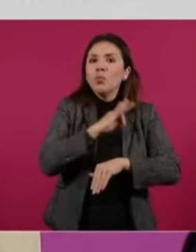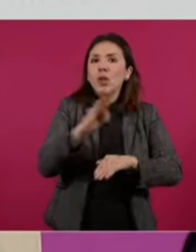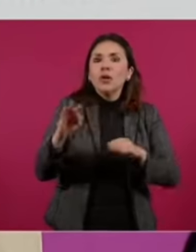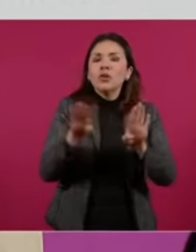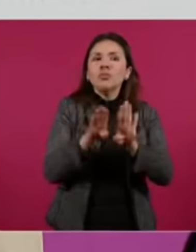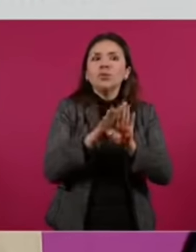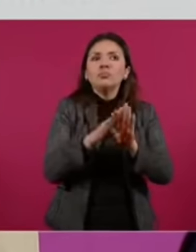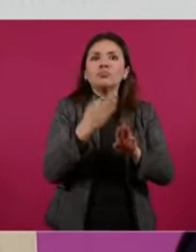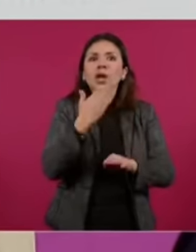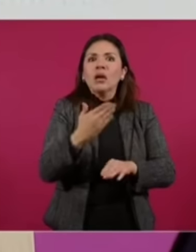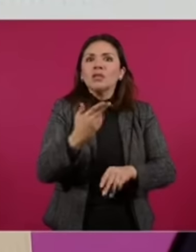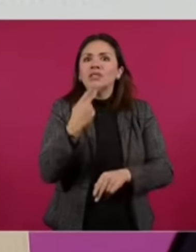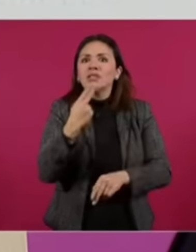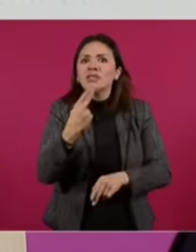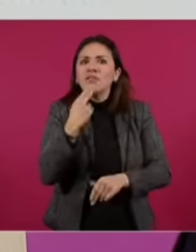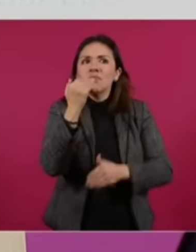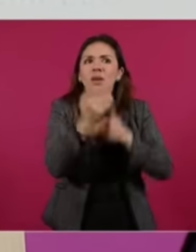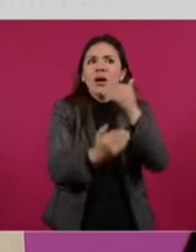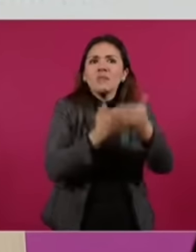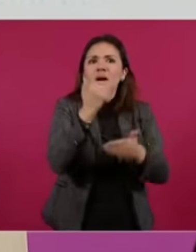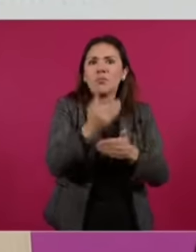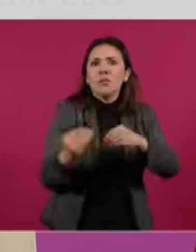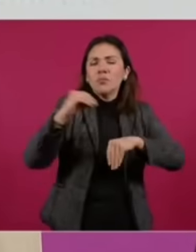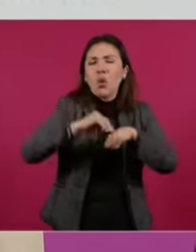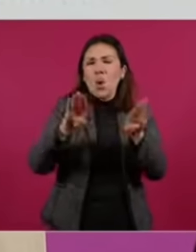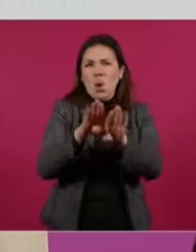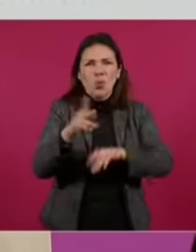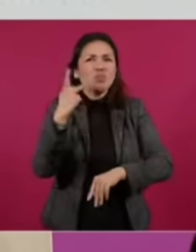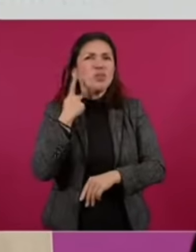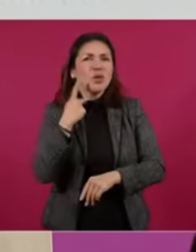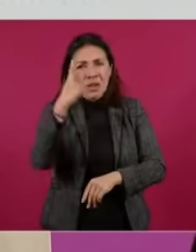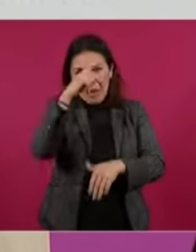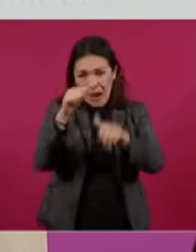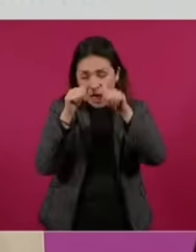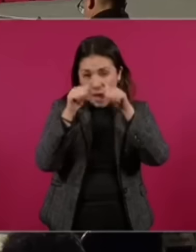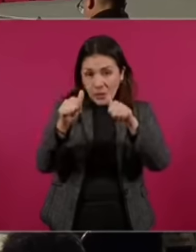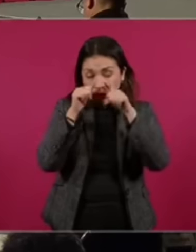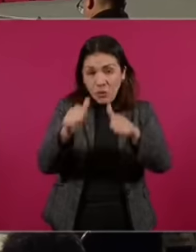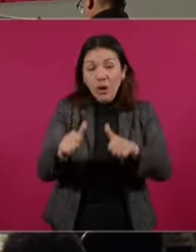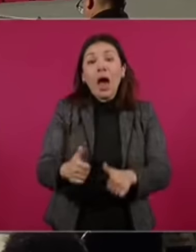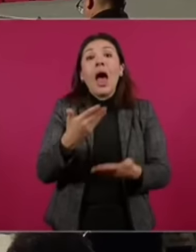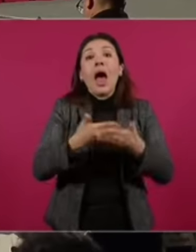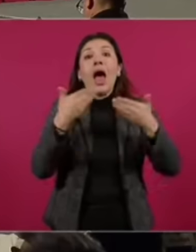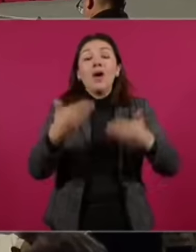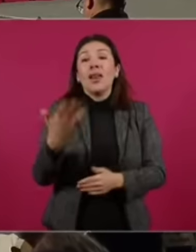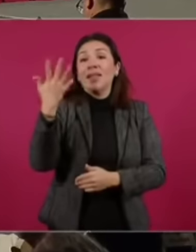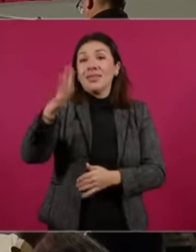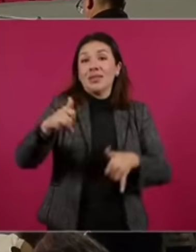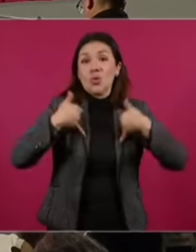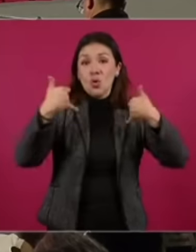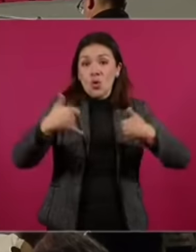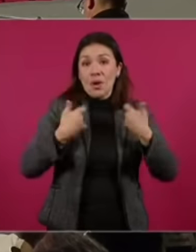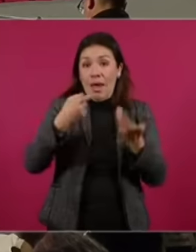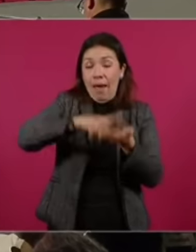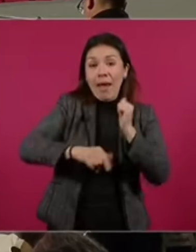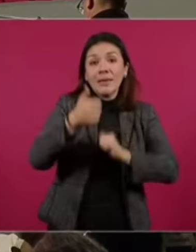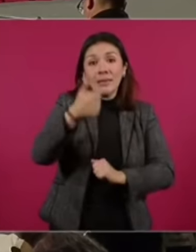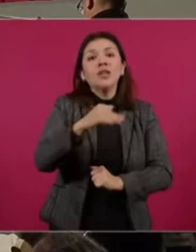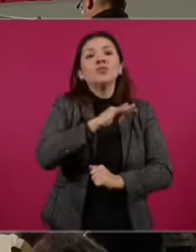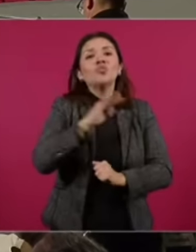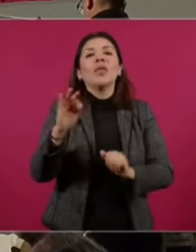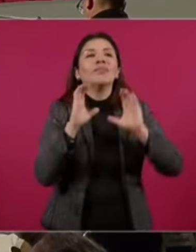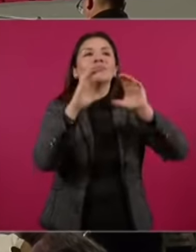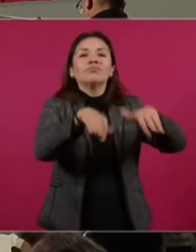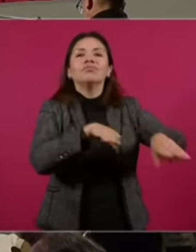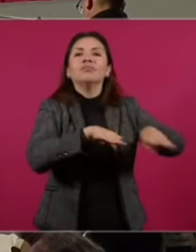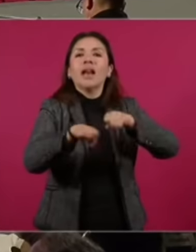su efectividad y alcance como política pública, seis de cada diez jóvenes que participan en el programa encuentran un empleo o actividad